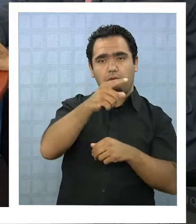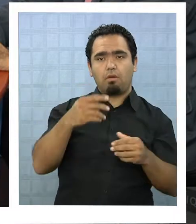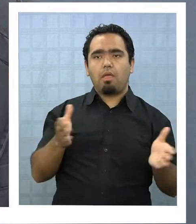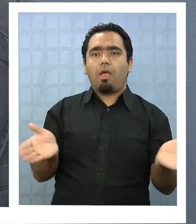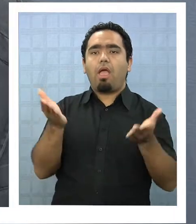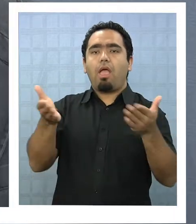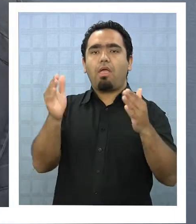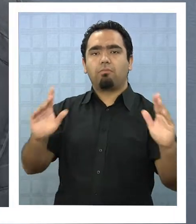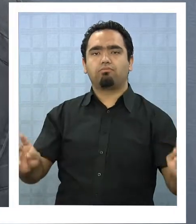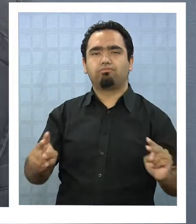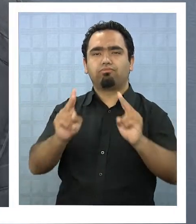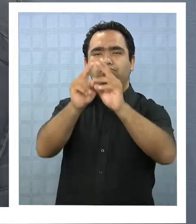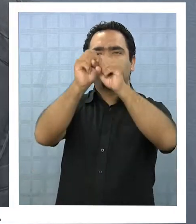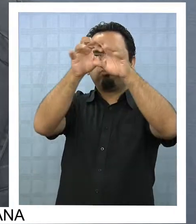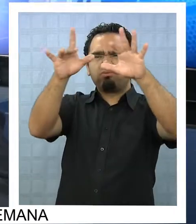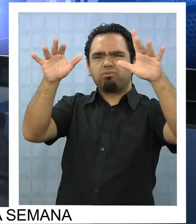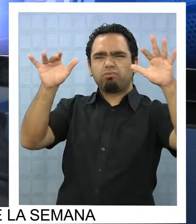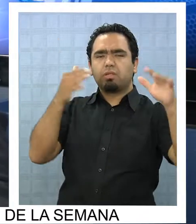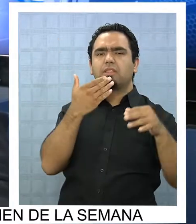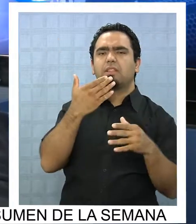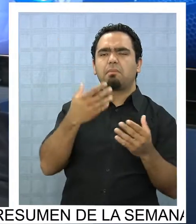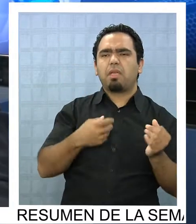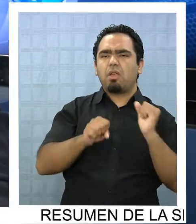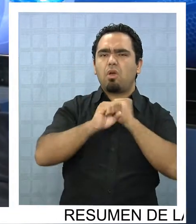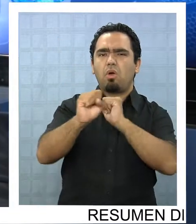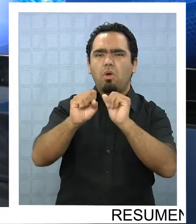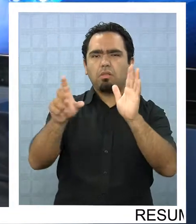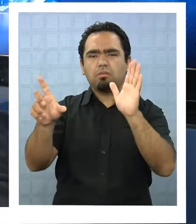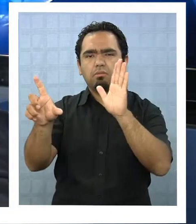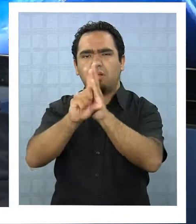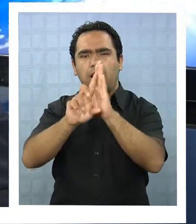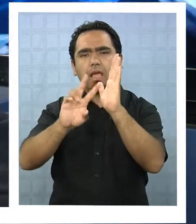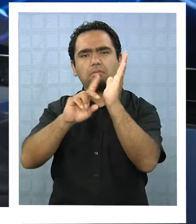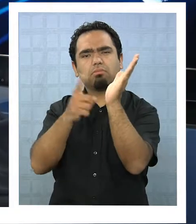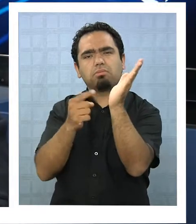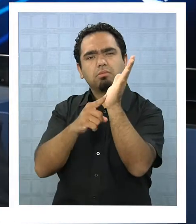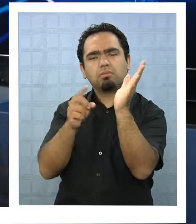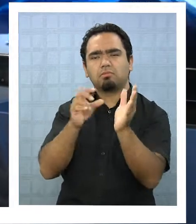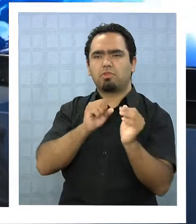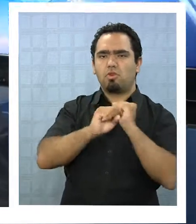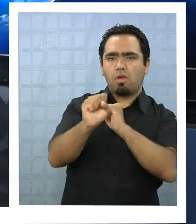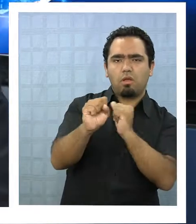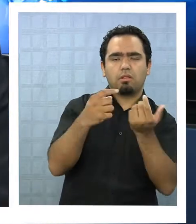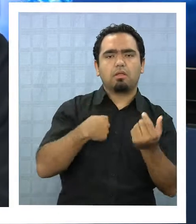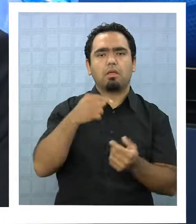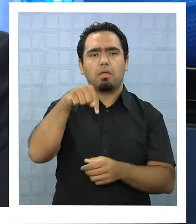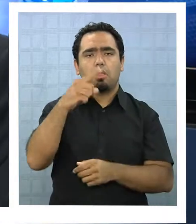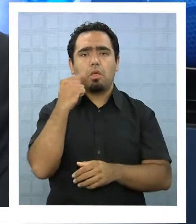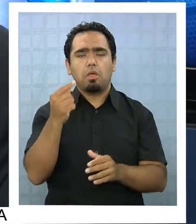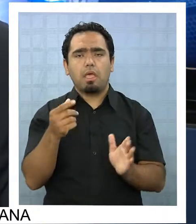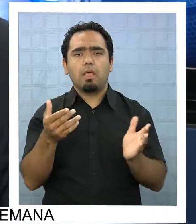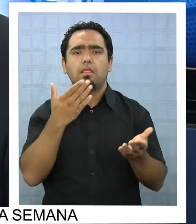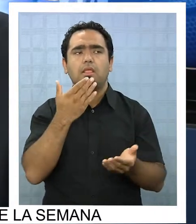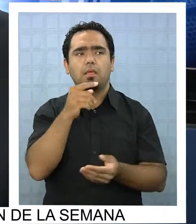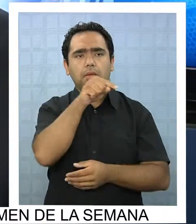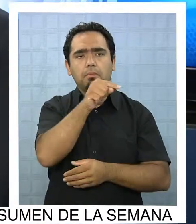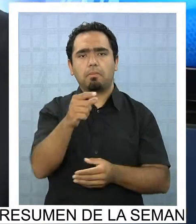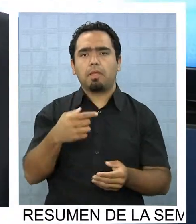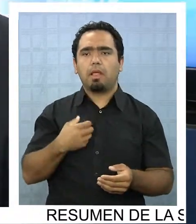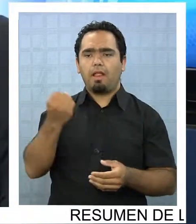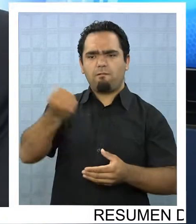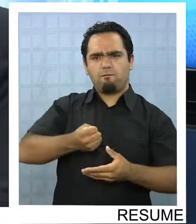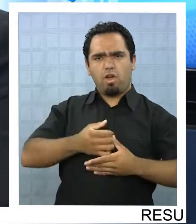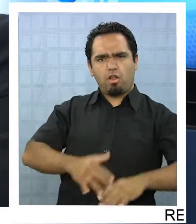promovían la selección de alumnos, estaban en contra de la reforma tributaria y promovían ni más ni menos que no habláramos de